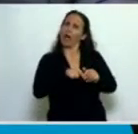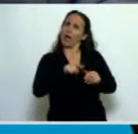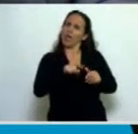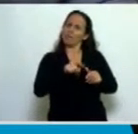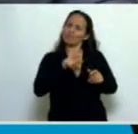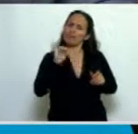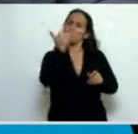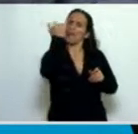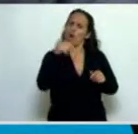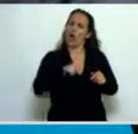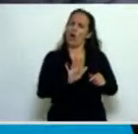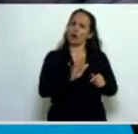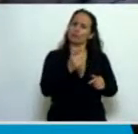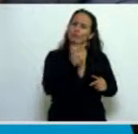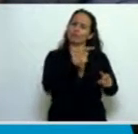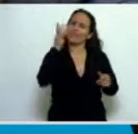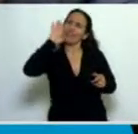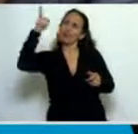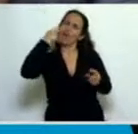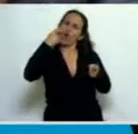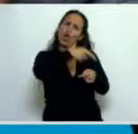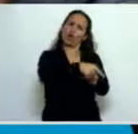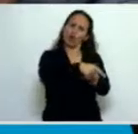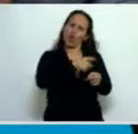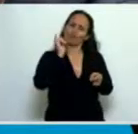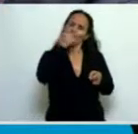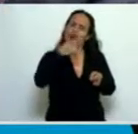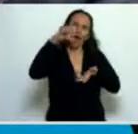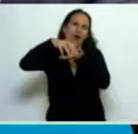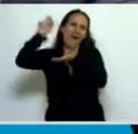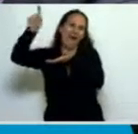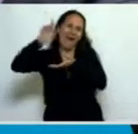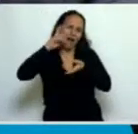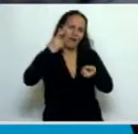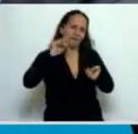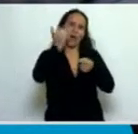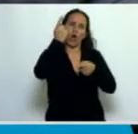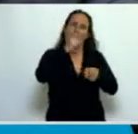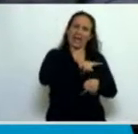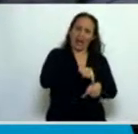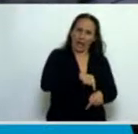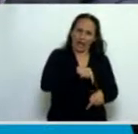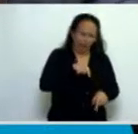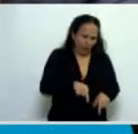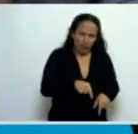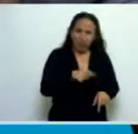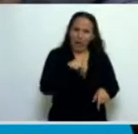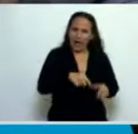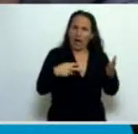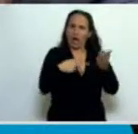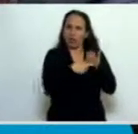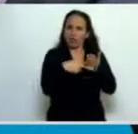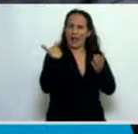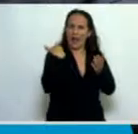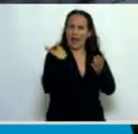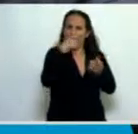más justificado el control del gobierno de Estados Unidos a través de sus agencias que el control que debería desempeñar la Auditoría General